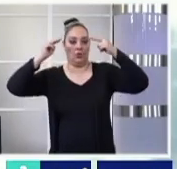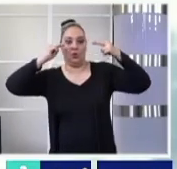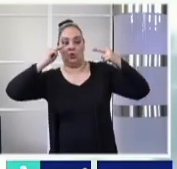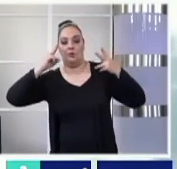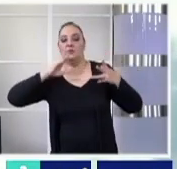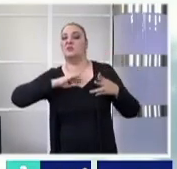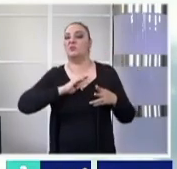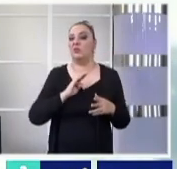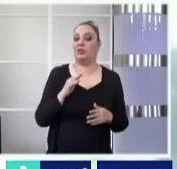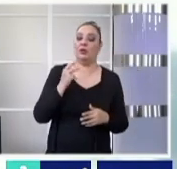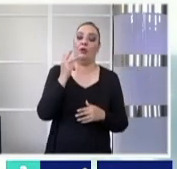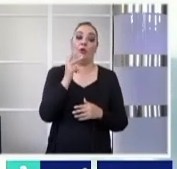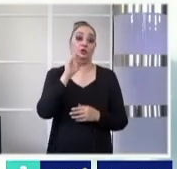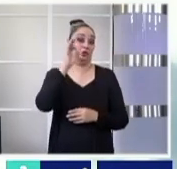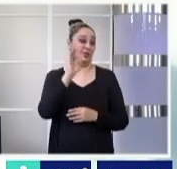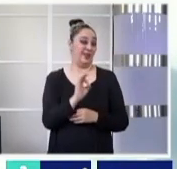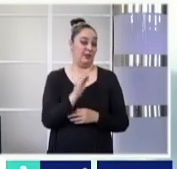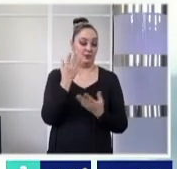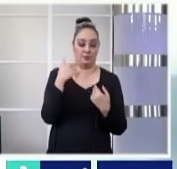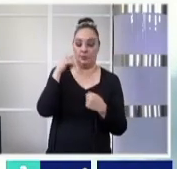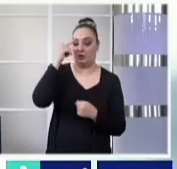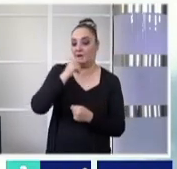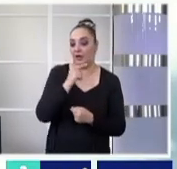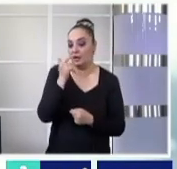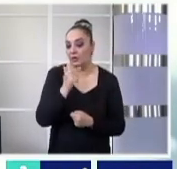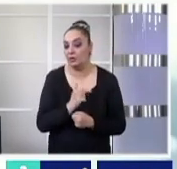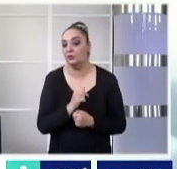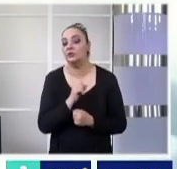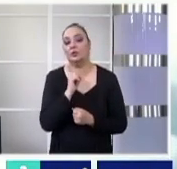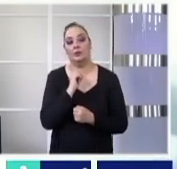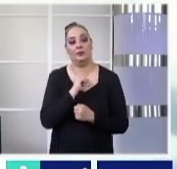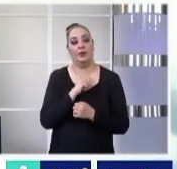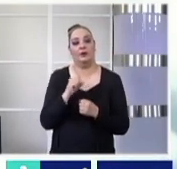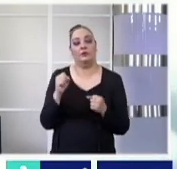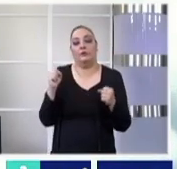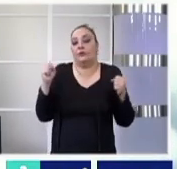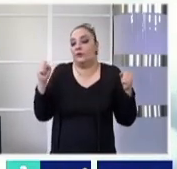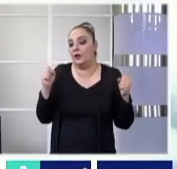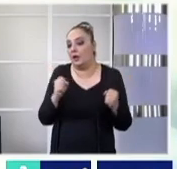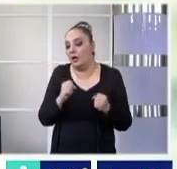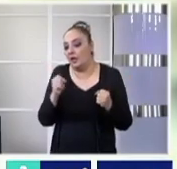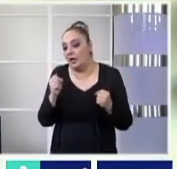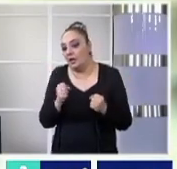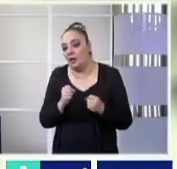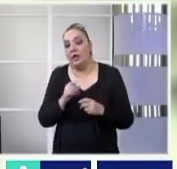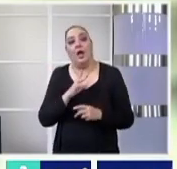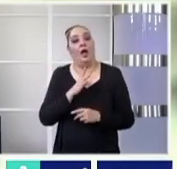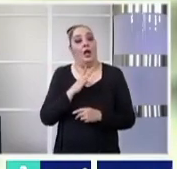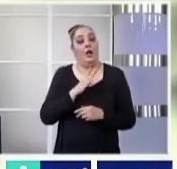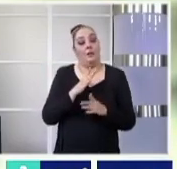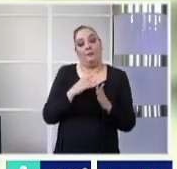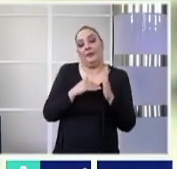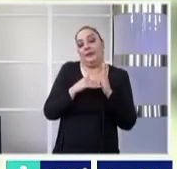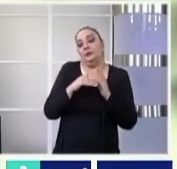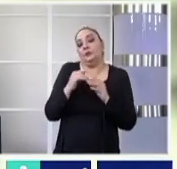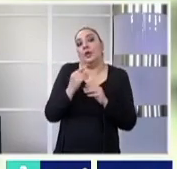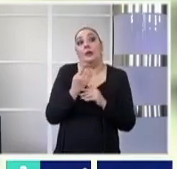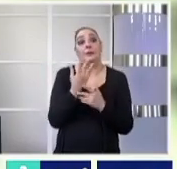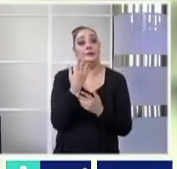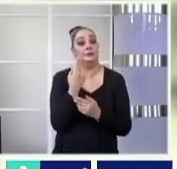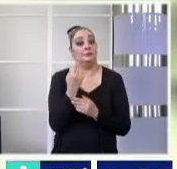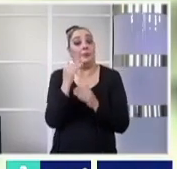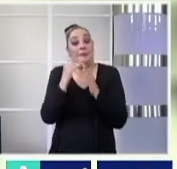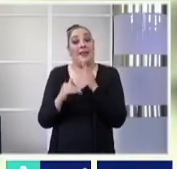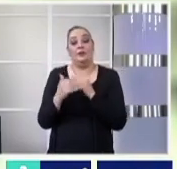estimando unos 8 grados, otra madrugada muy fría la que estamos considerando con mínimas en un dígito. Aquí